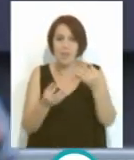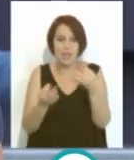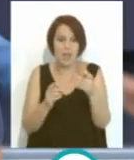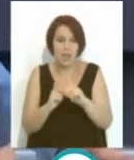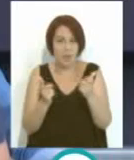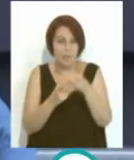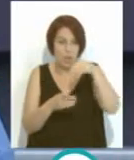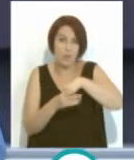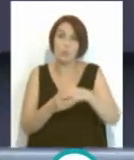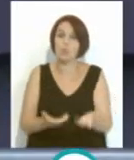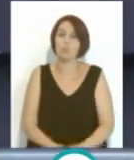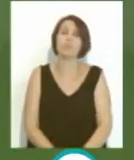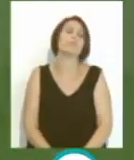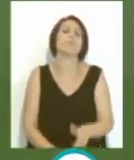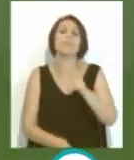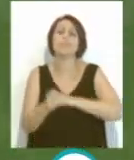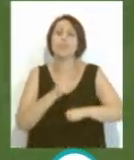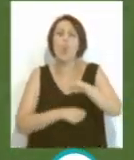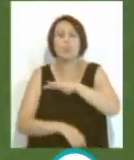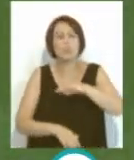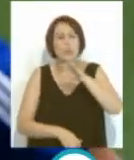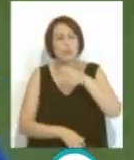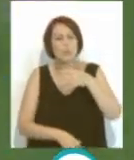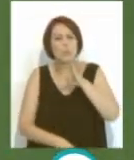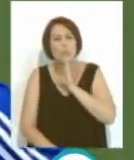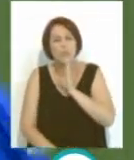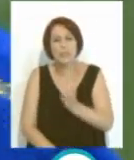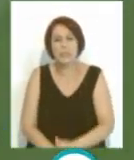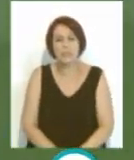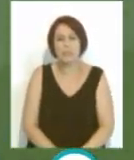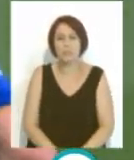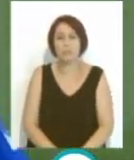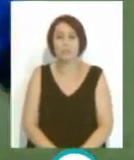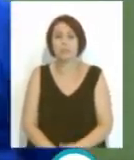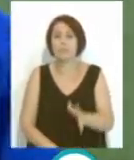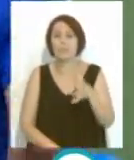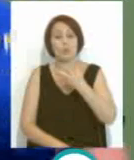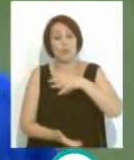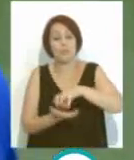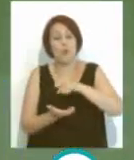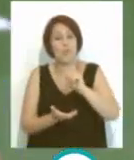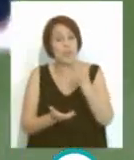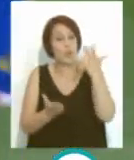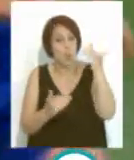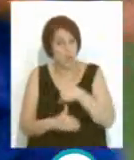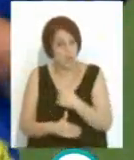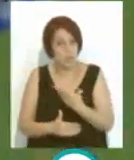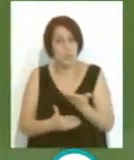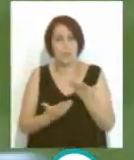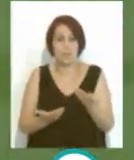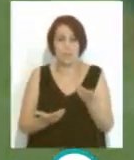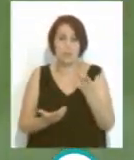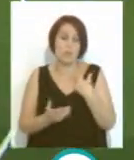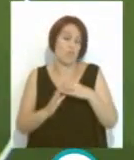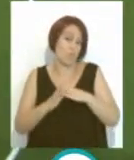el equipo. ¿La peña dónde está situada? La peña, de momento no tenemos sede oficial, pero lo que